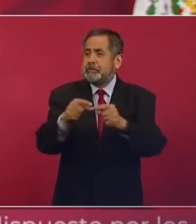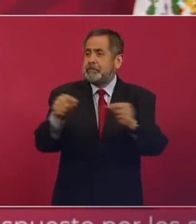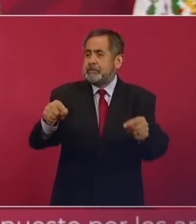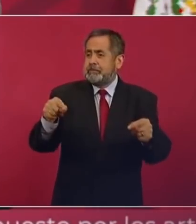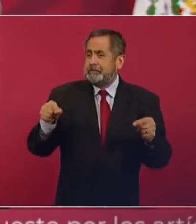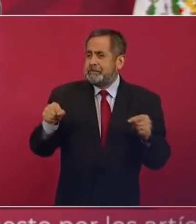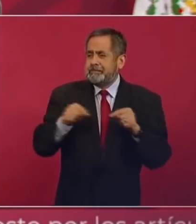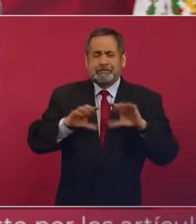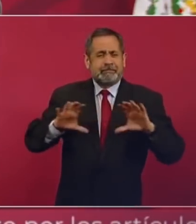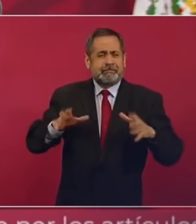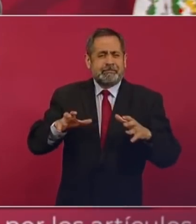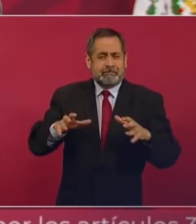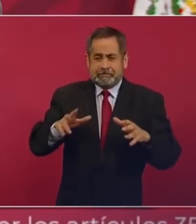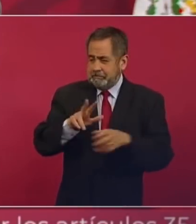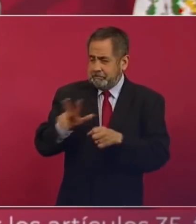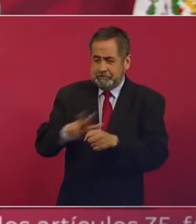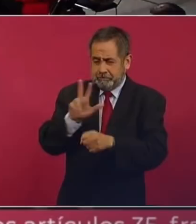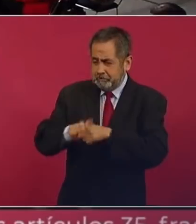naturales.